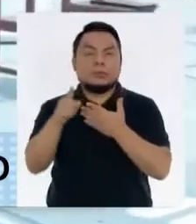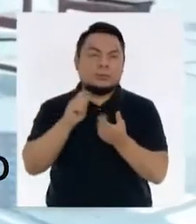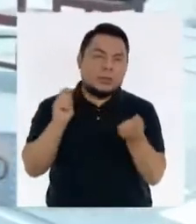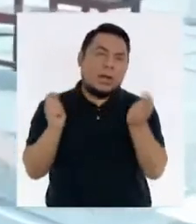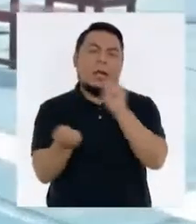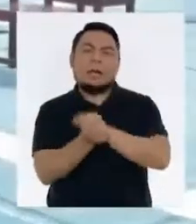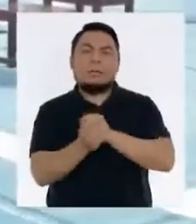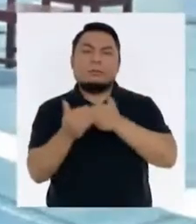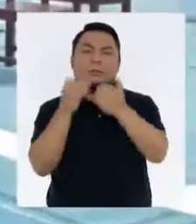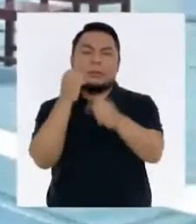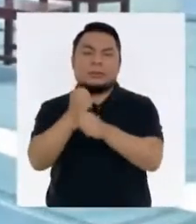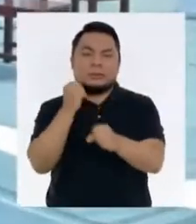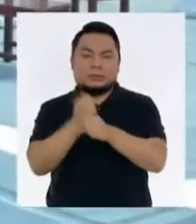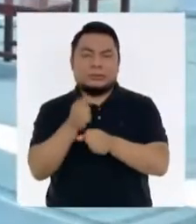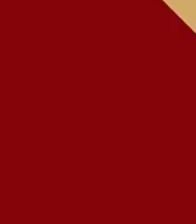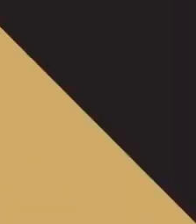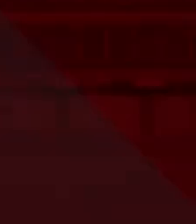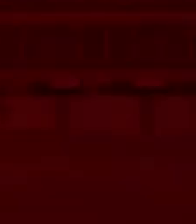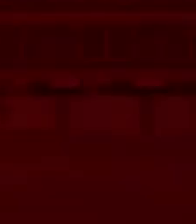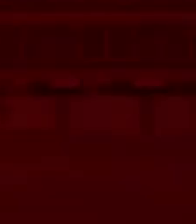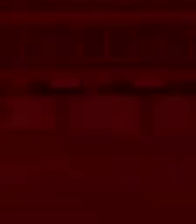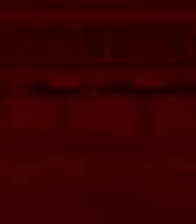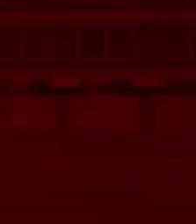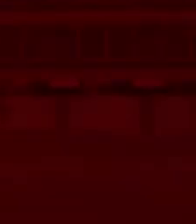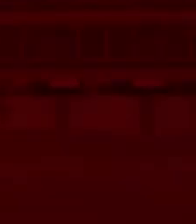impacto y trabajar en su viabilidad